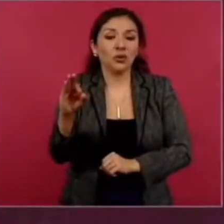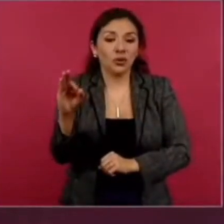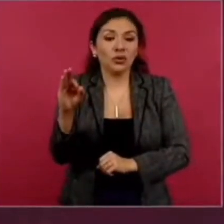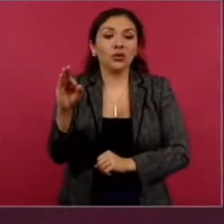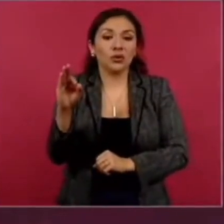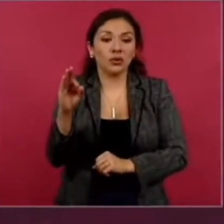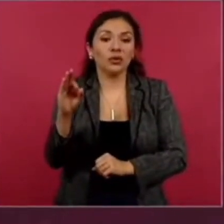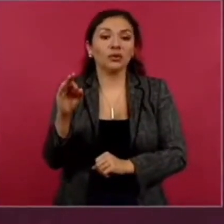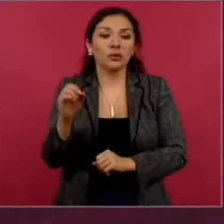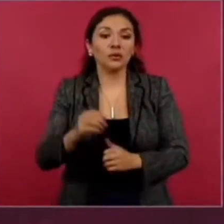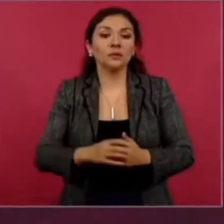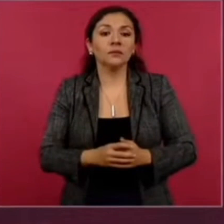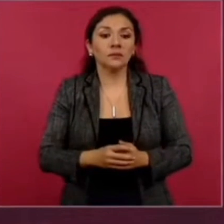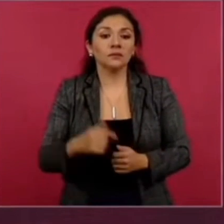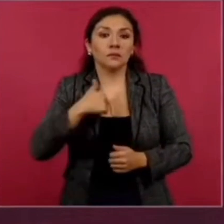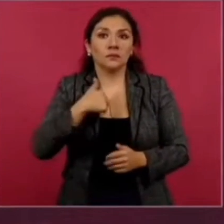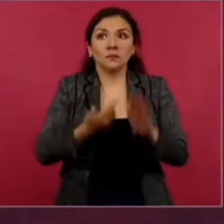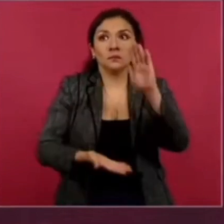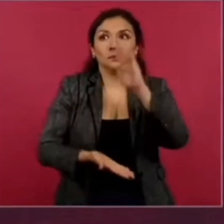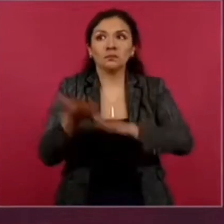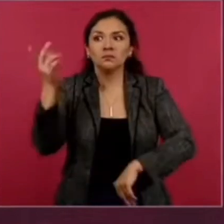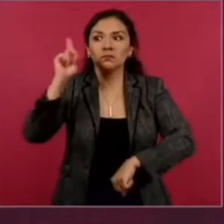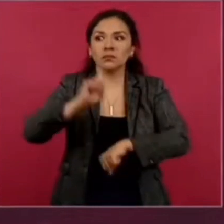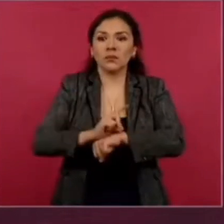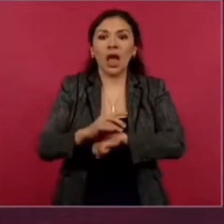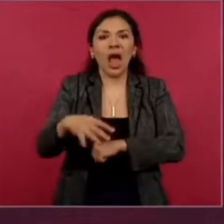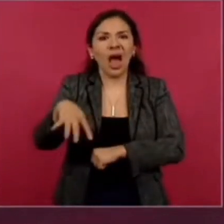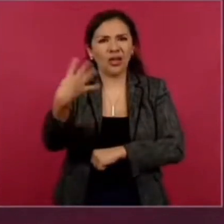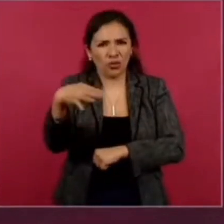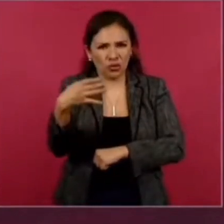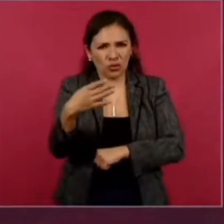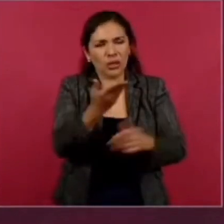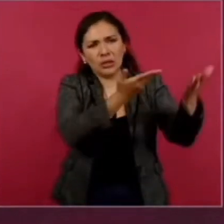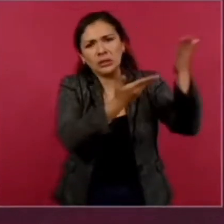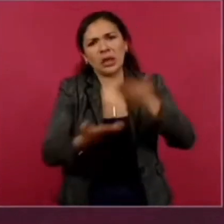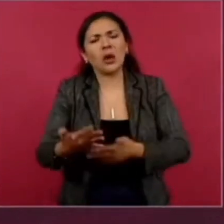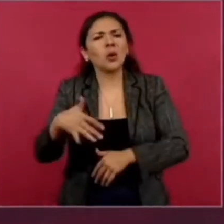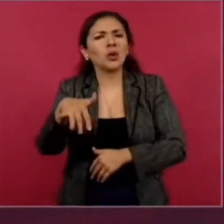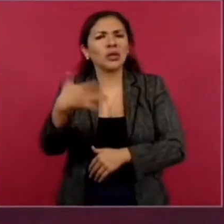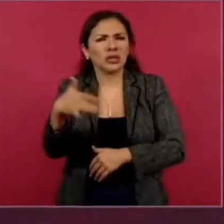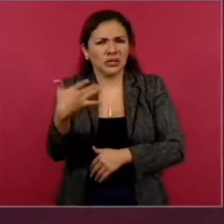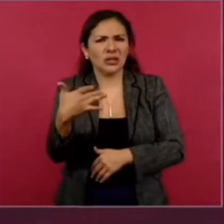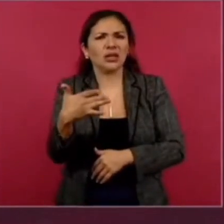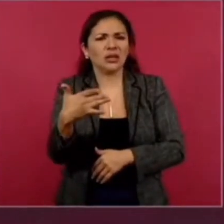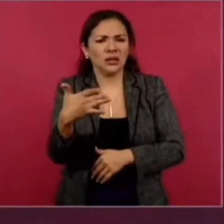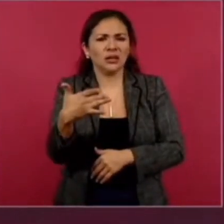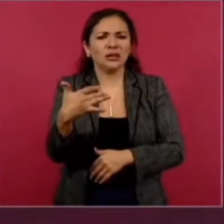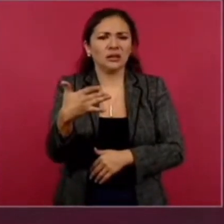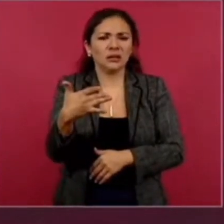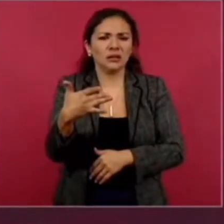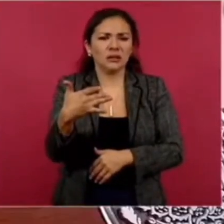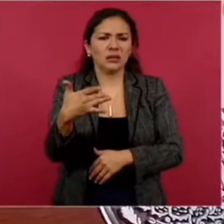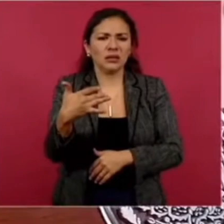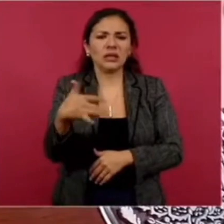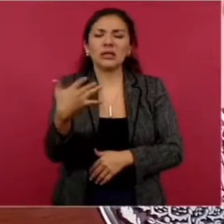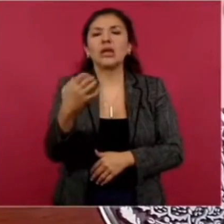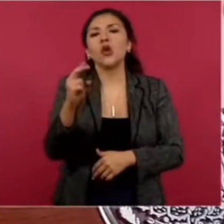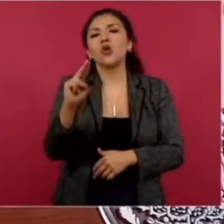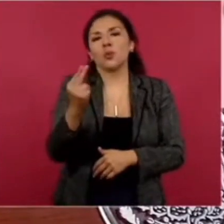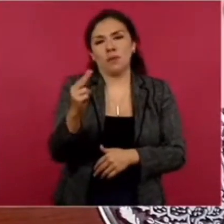Voy a salir de aquí el día 14 y regreso el 15 de noviembre.